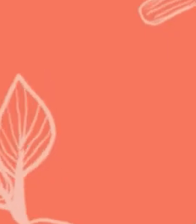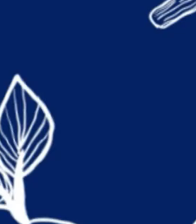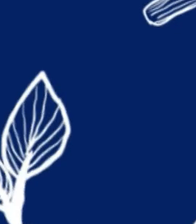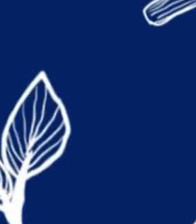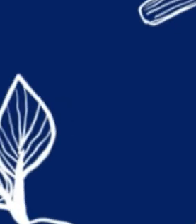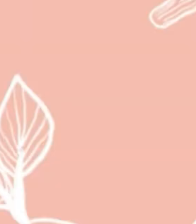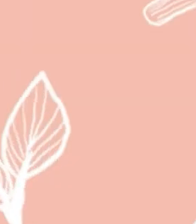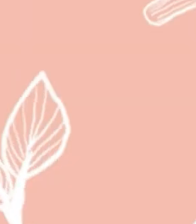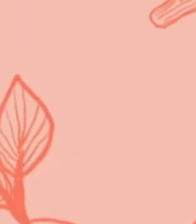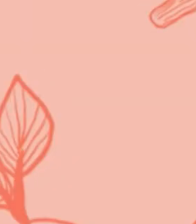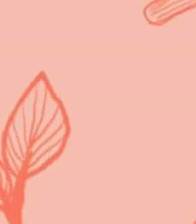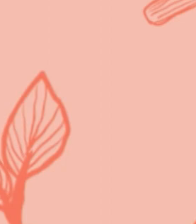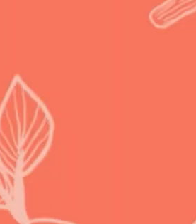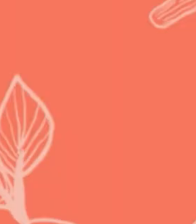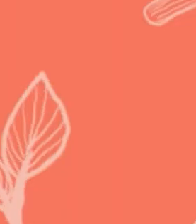We'll be right back.